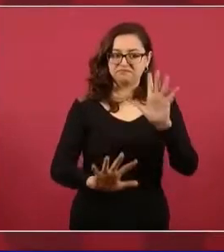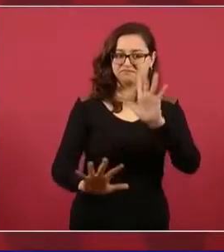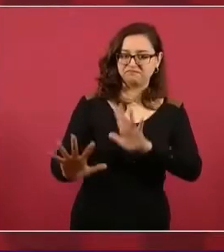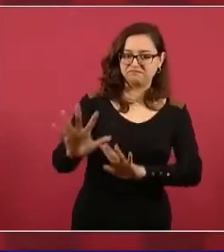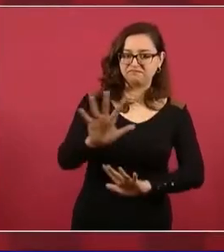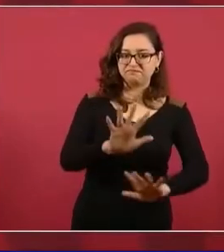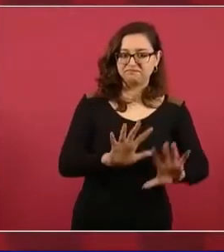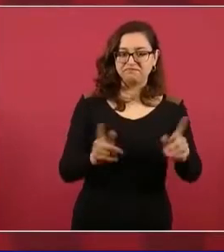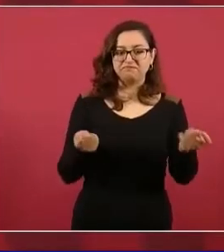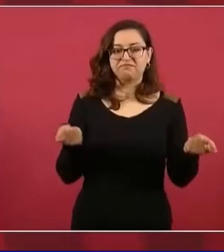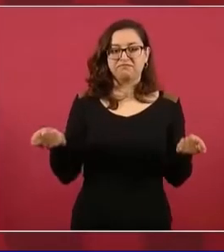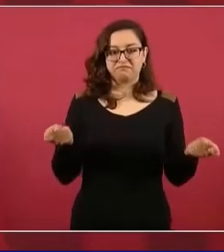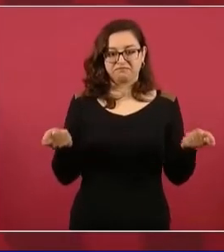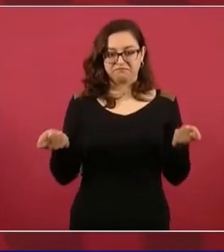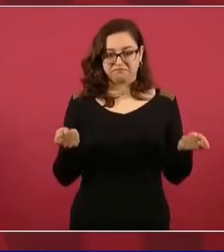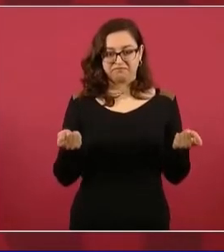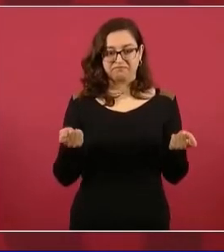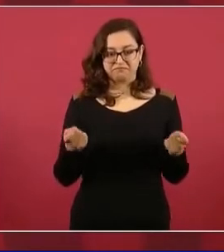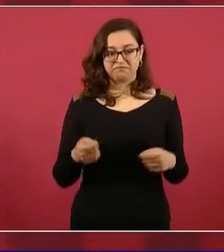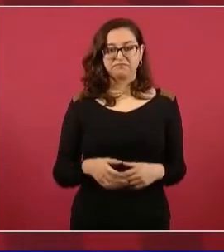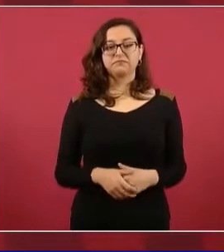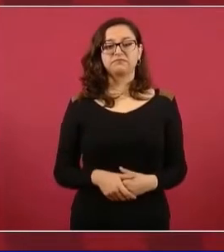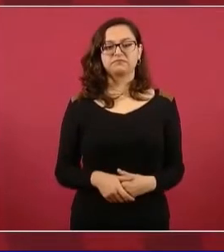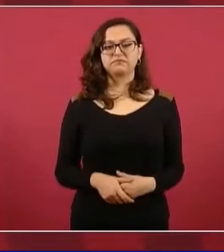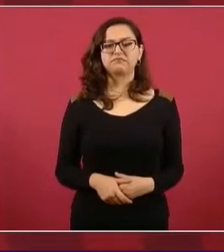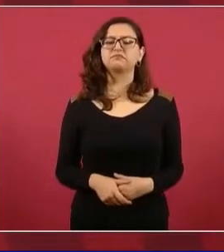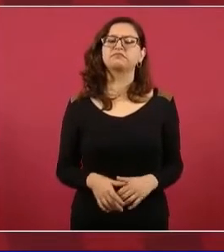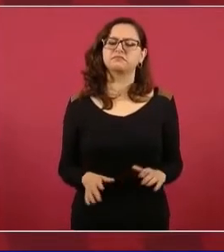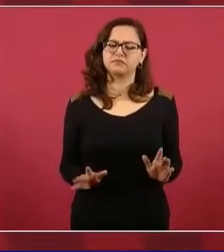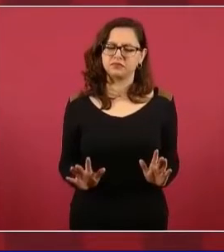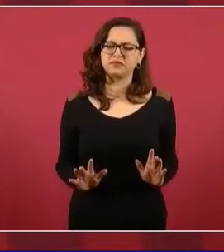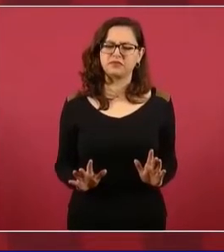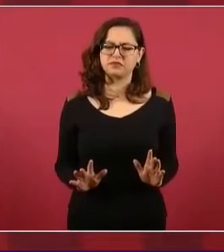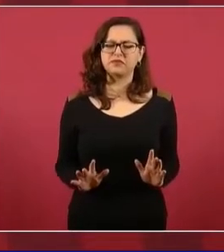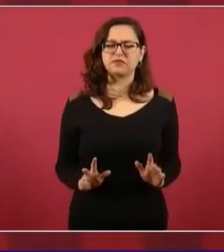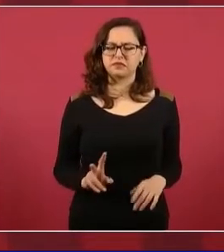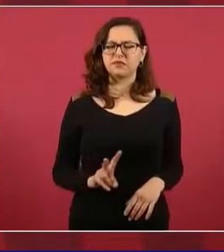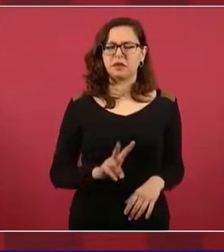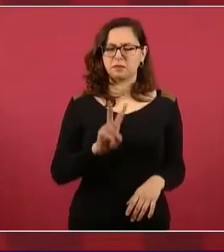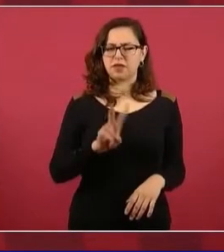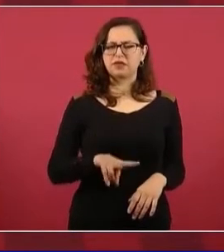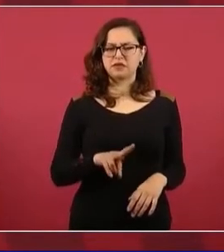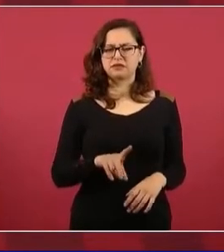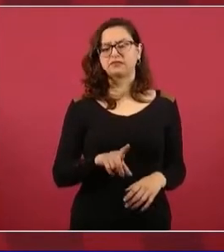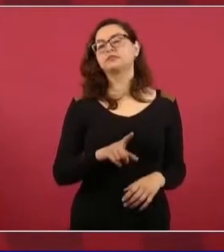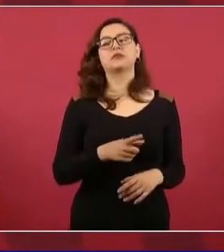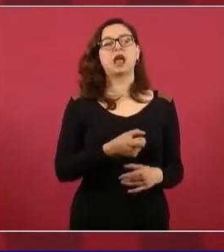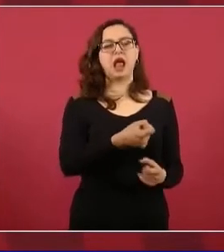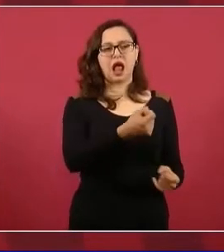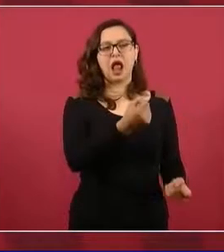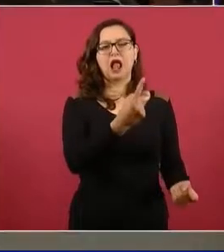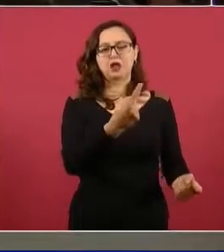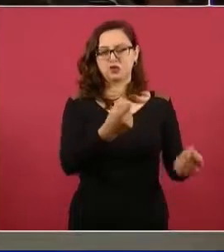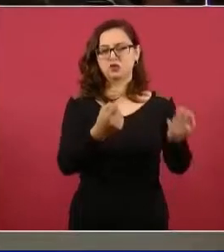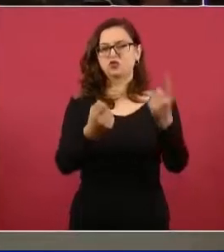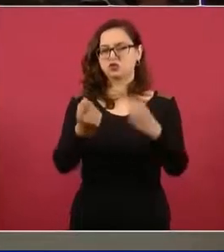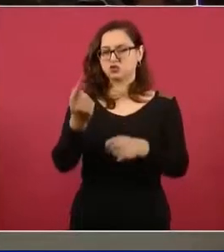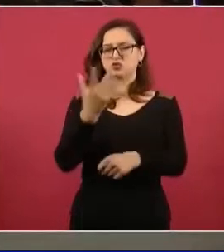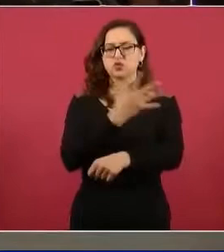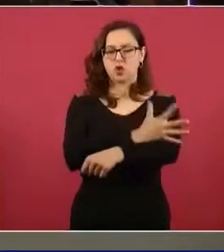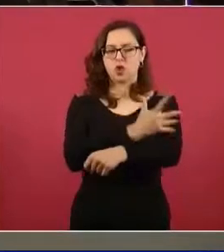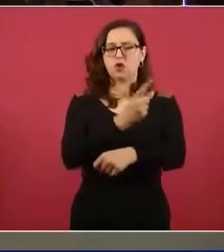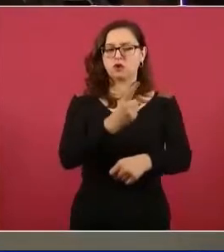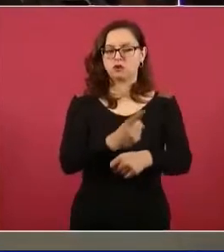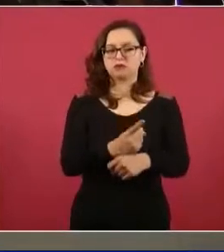Desde luego hay excepciones honrosas en todos lados, pero